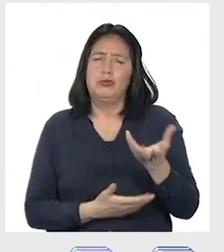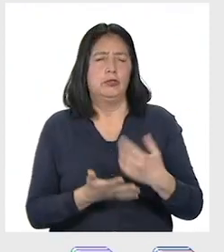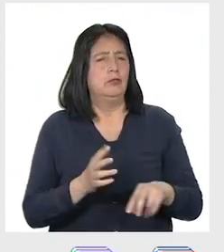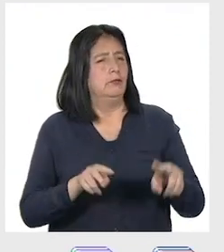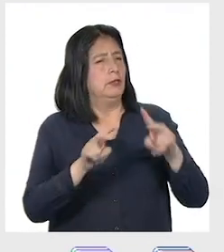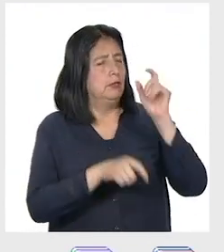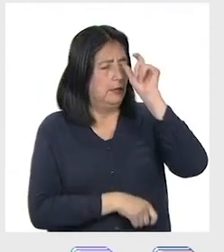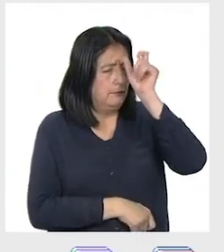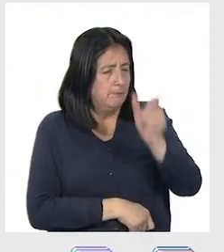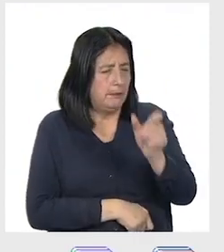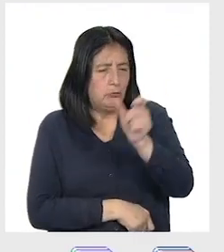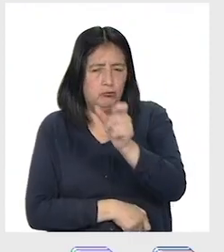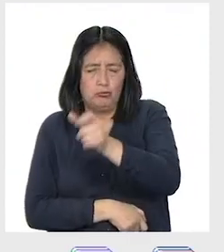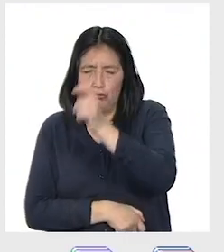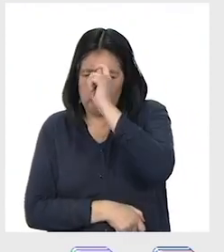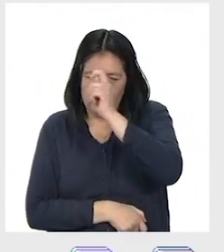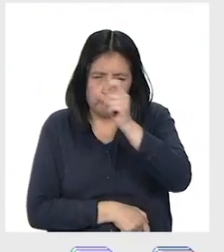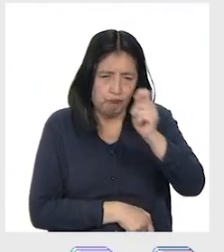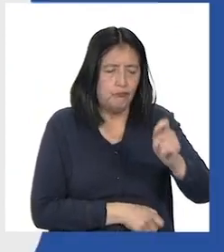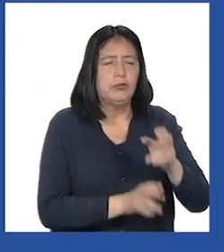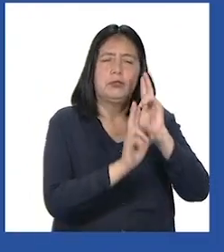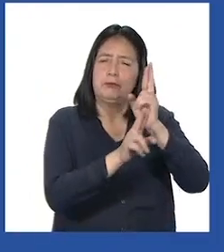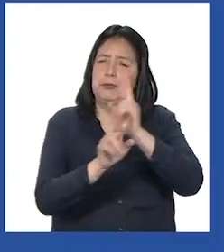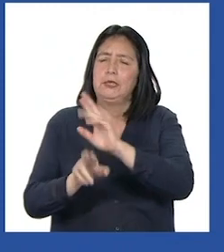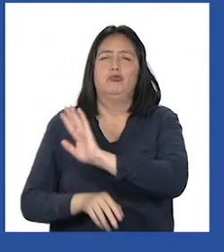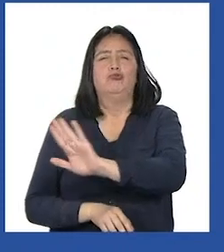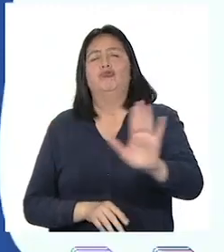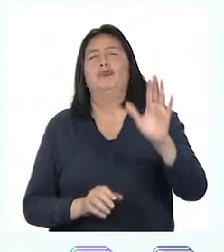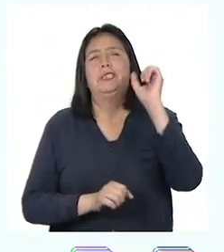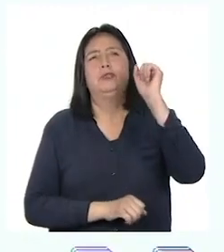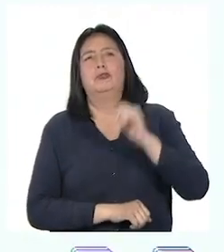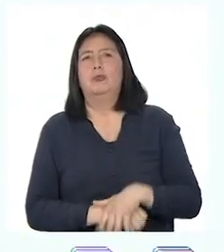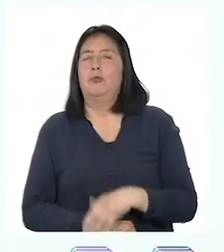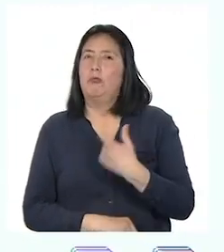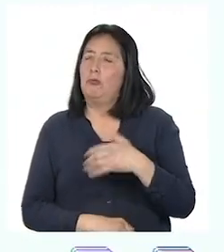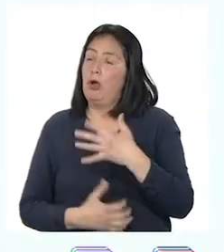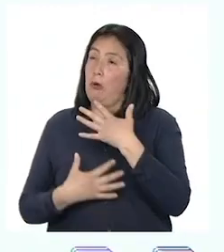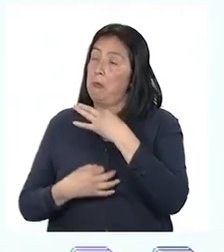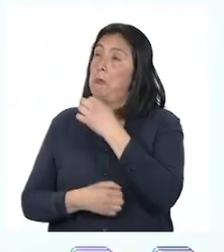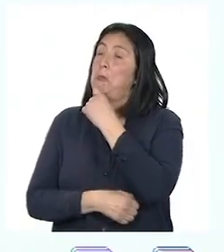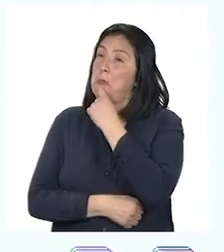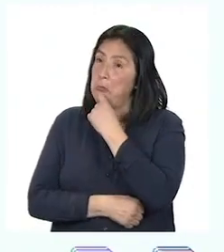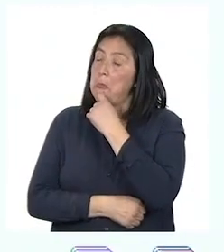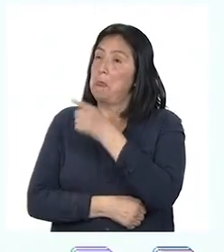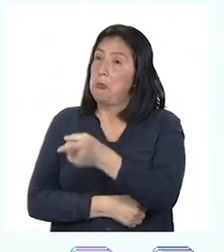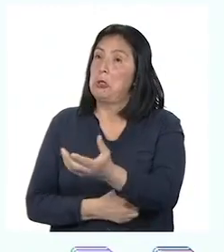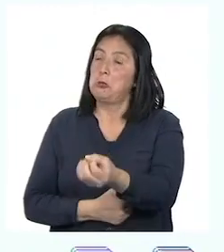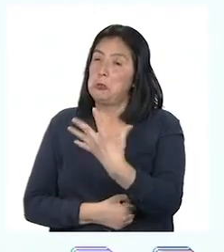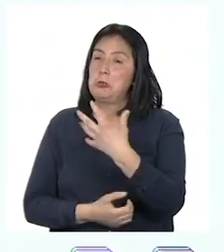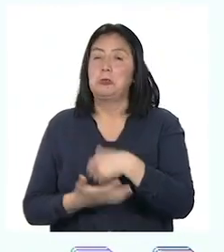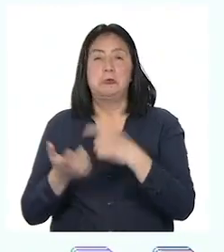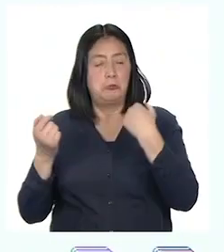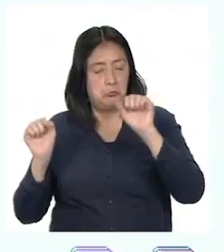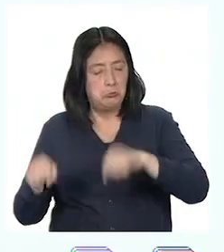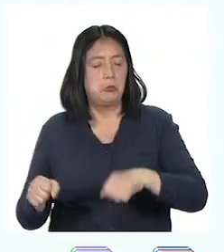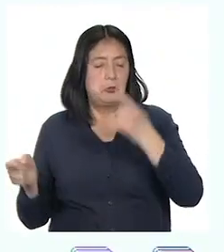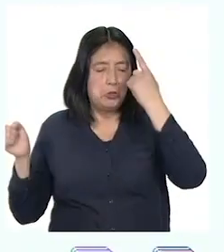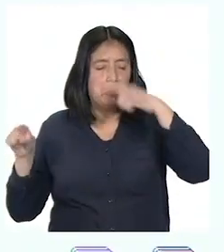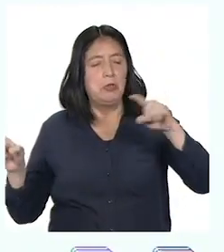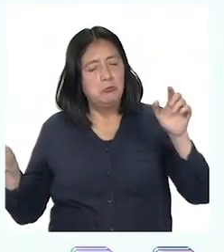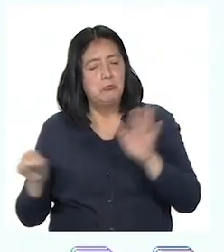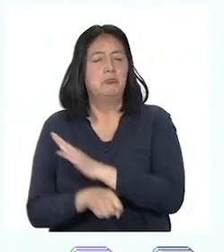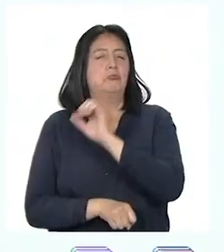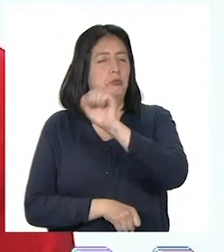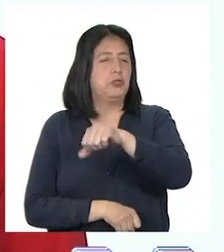a todas las personas por igual, respetando sus derechos. Qué interesante lo que dice Cami y estoy totalmente de acuerdo,